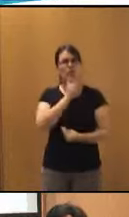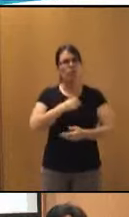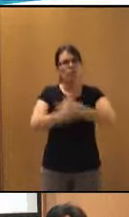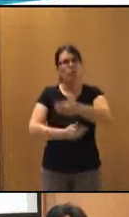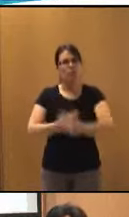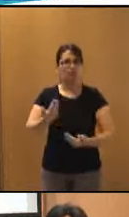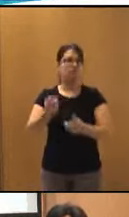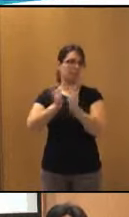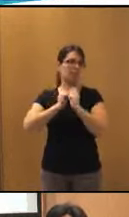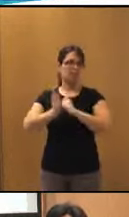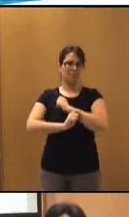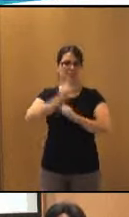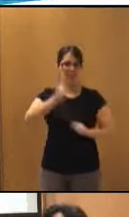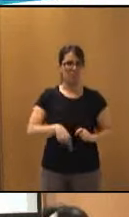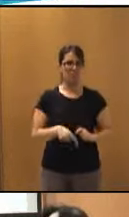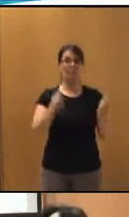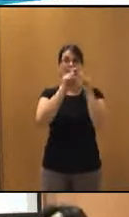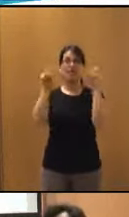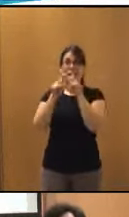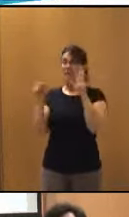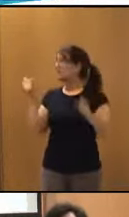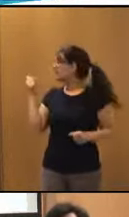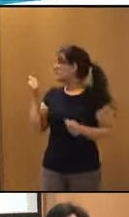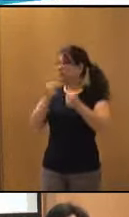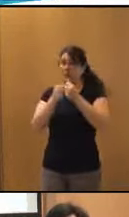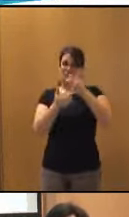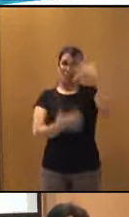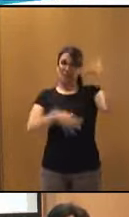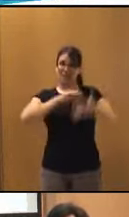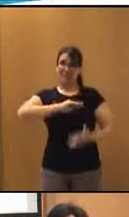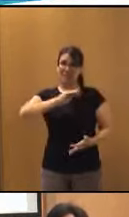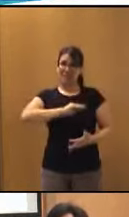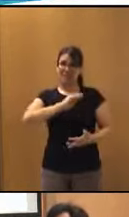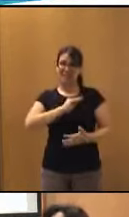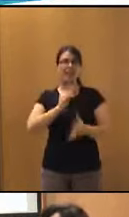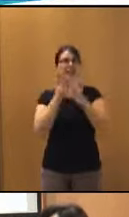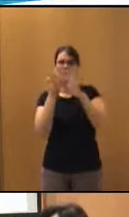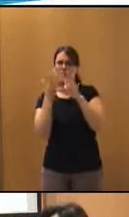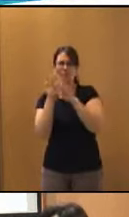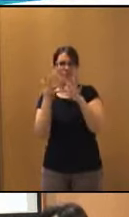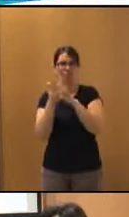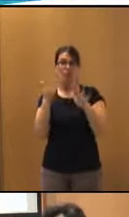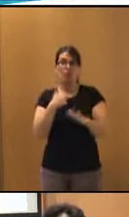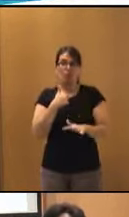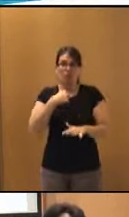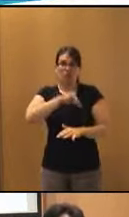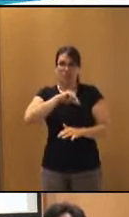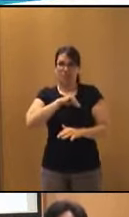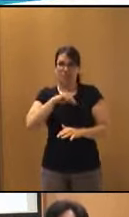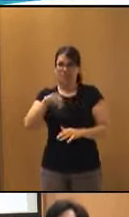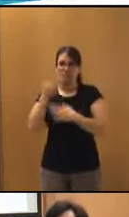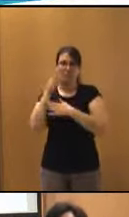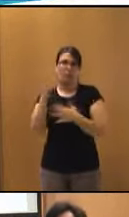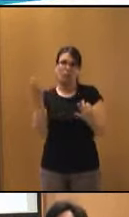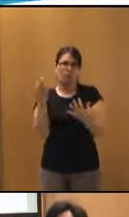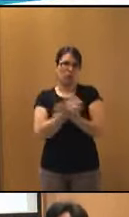Las entidades que han participado, bueno, es una lista un poquito larga, lo vamos a ver así rápidamente, pero me parecía que en esta presentación pues